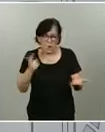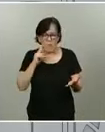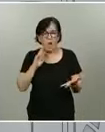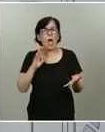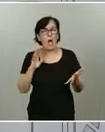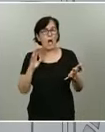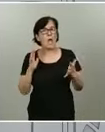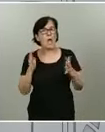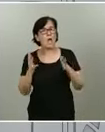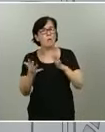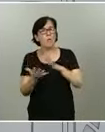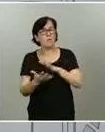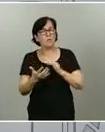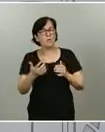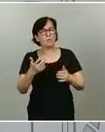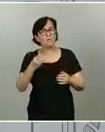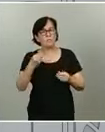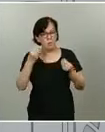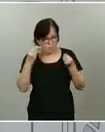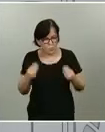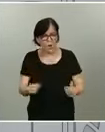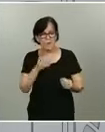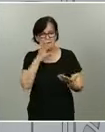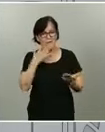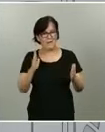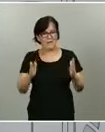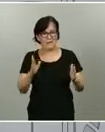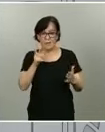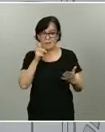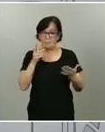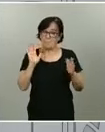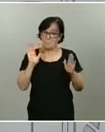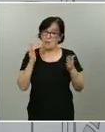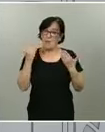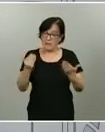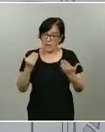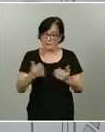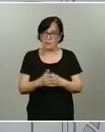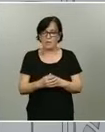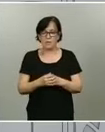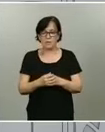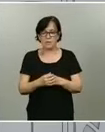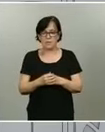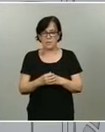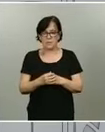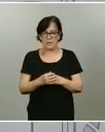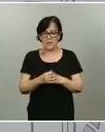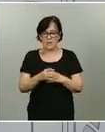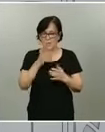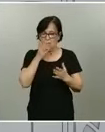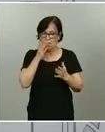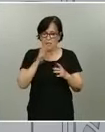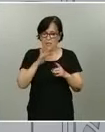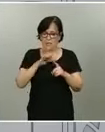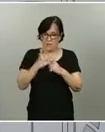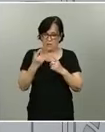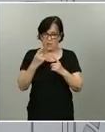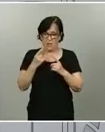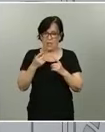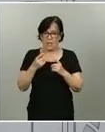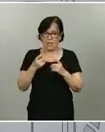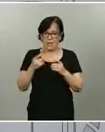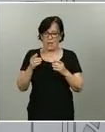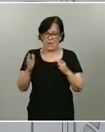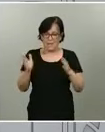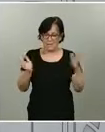Pero gracias a que las condiciones para pasar de fase incluyen una mayor capacidad de